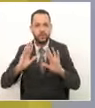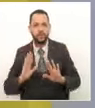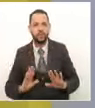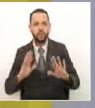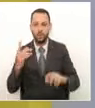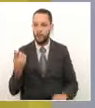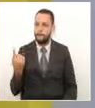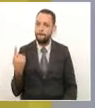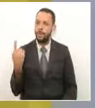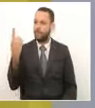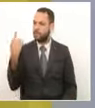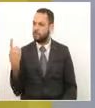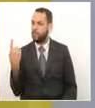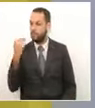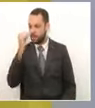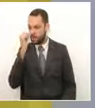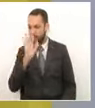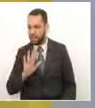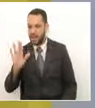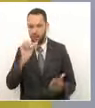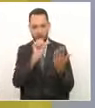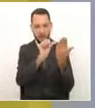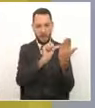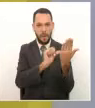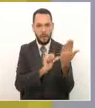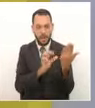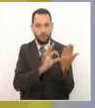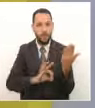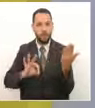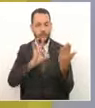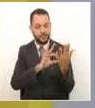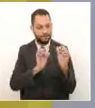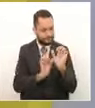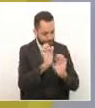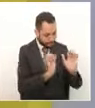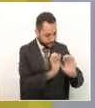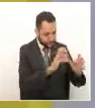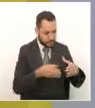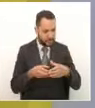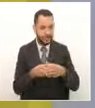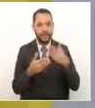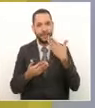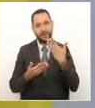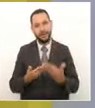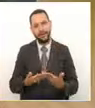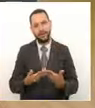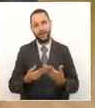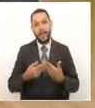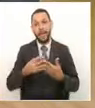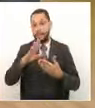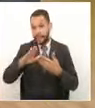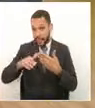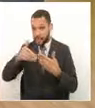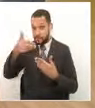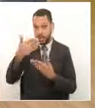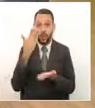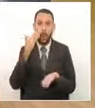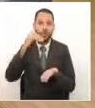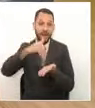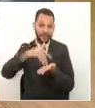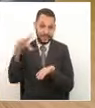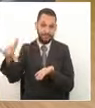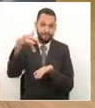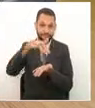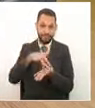los programas que a nivel del departamento se están haciendo en esta fase de mitigación quiero invitarlos para que en una próxima oportunidad nos acompañen desearles